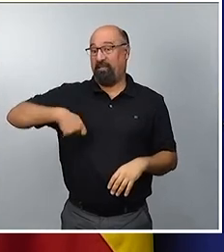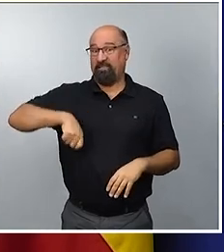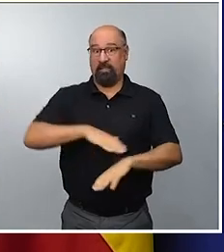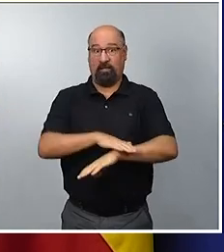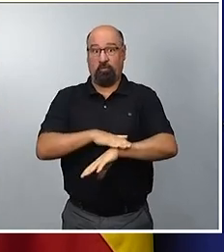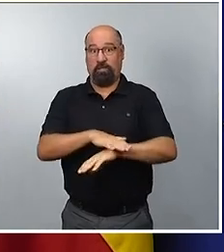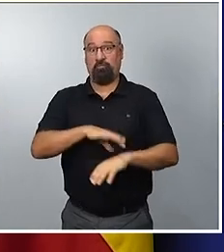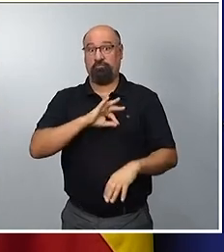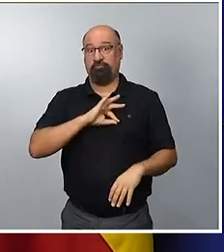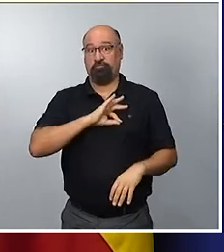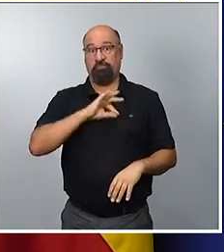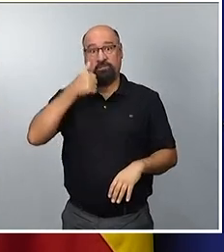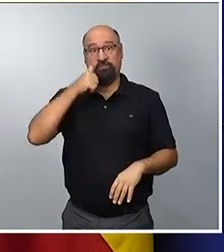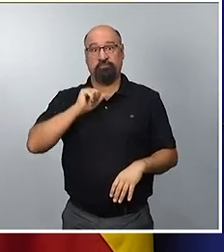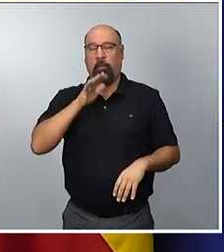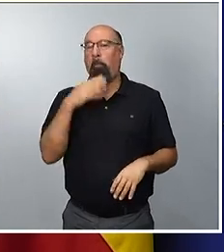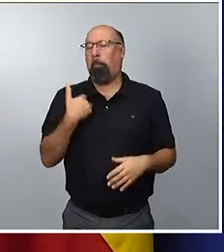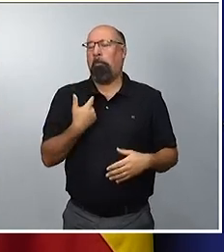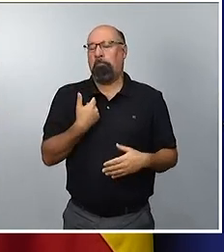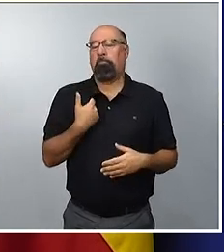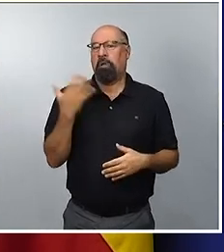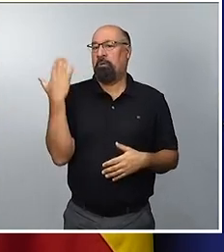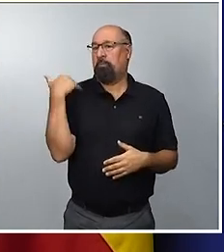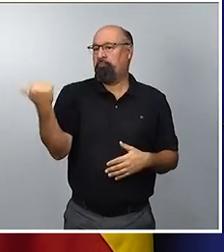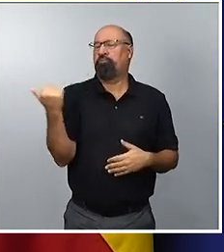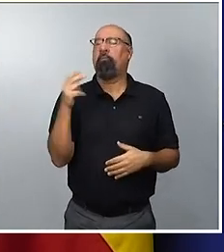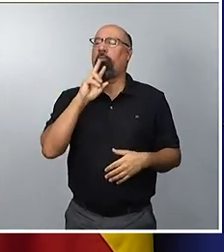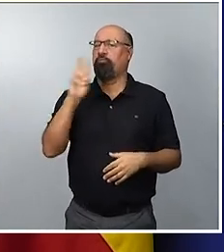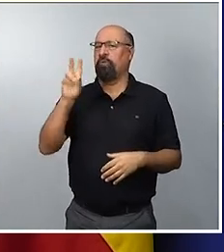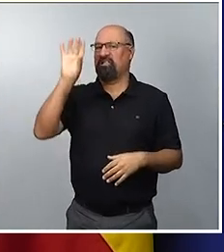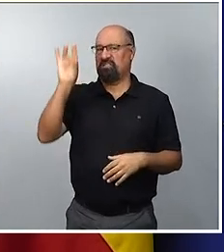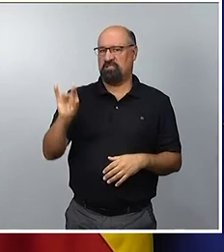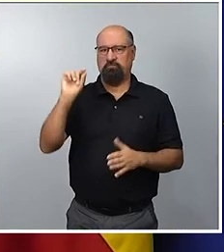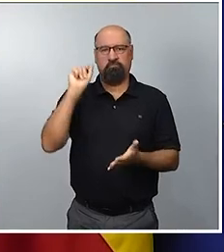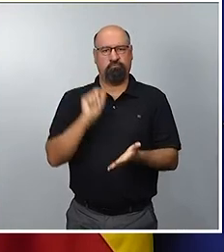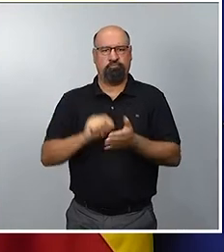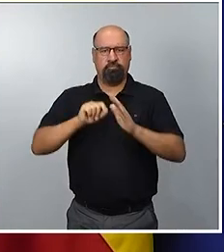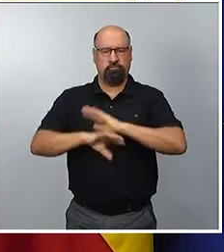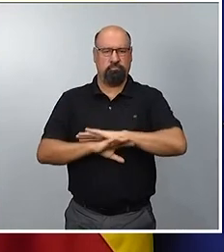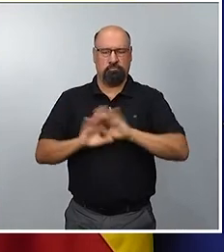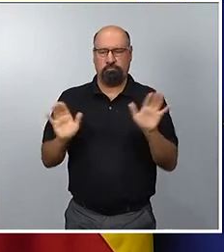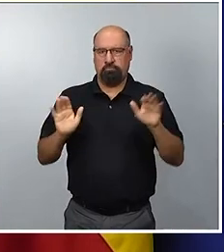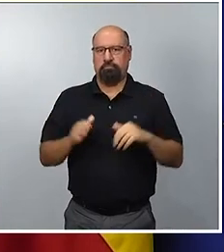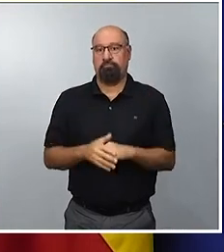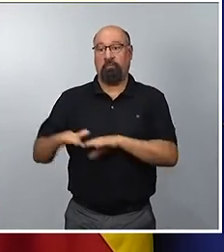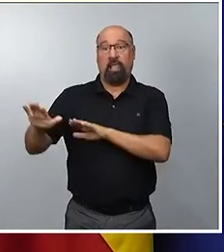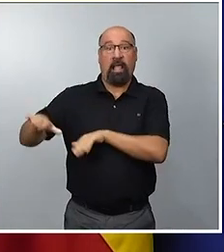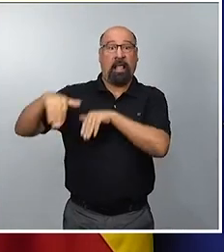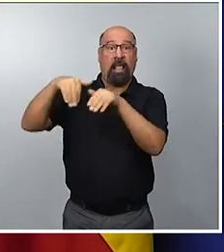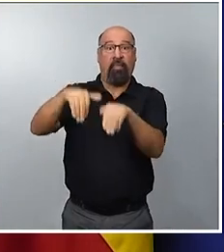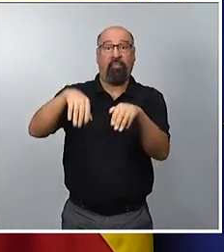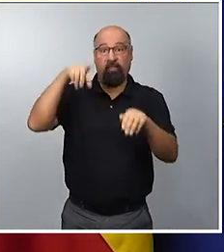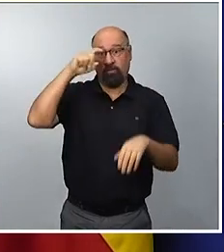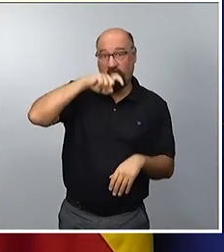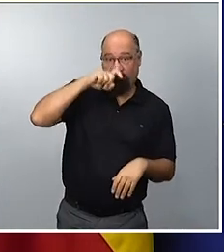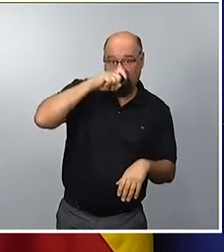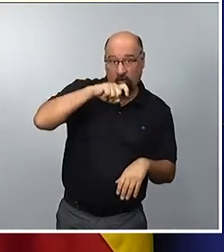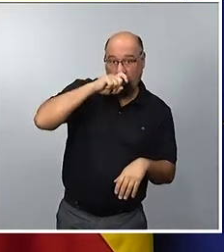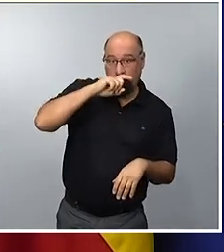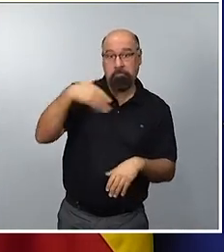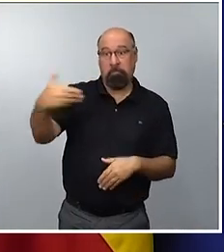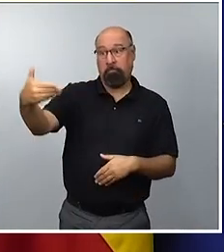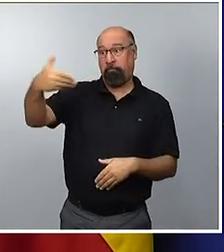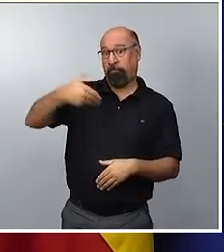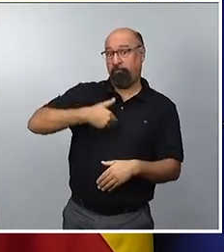absoluta disponibilidad e inmediatez en la respuesta al candidato. Subrayo, absoluta disponibilidad